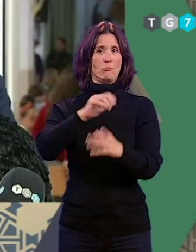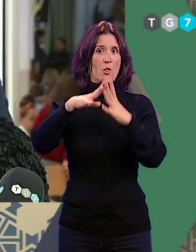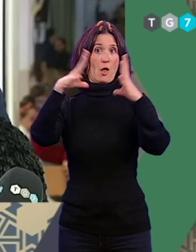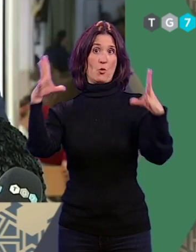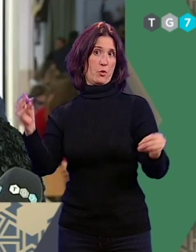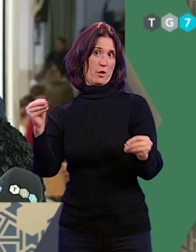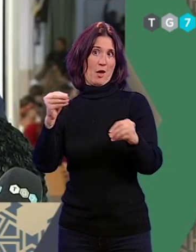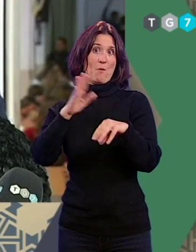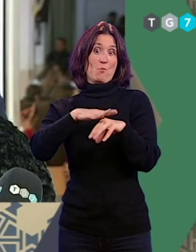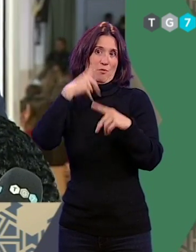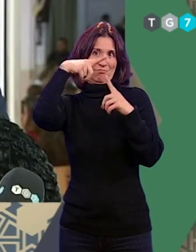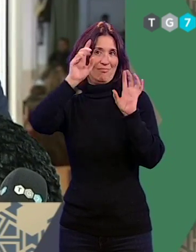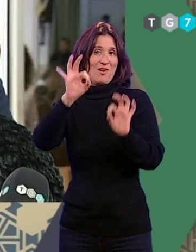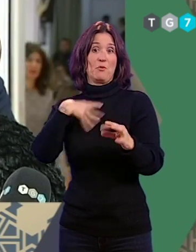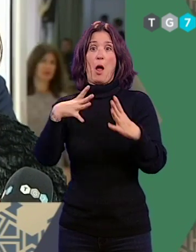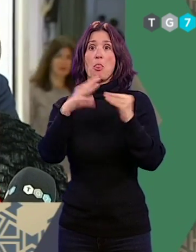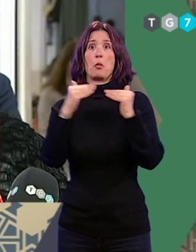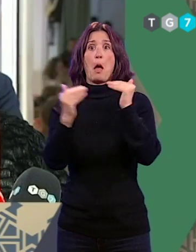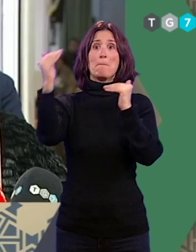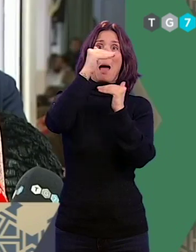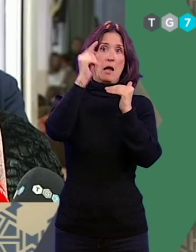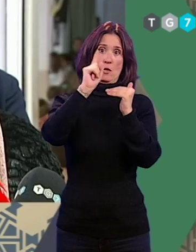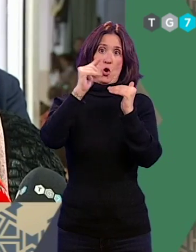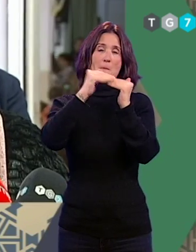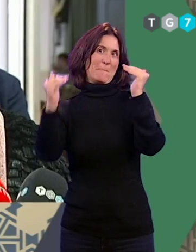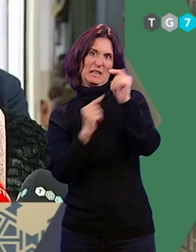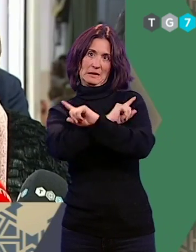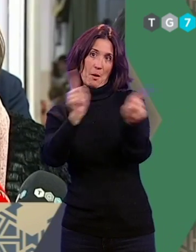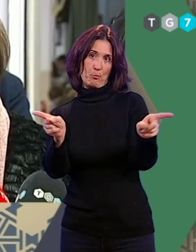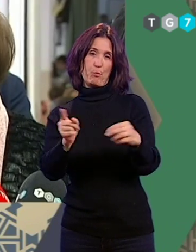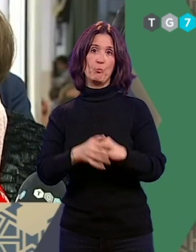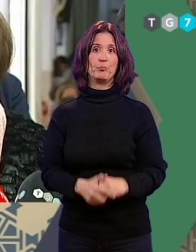porque entendíamos que Andalucía no somos más que nadie, pero tampoco menos que nadie.